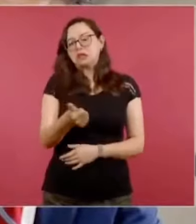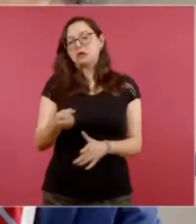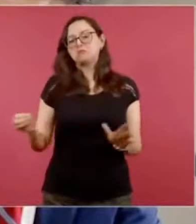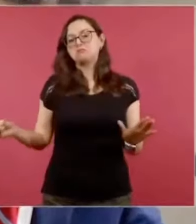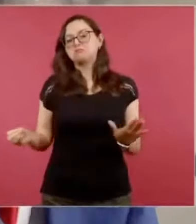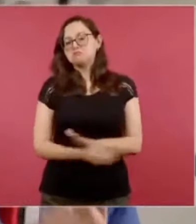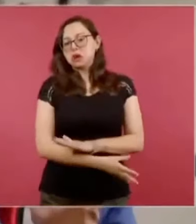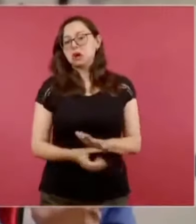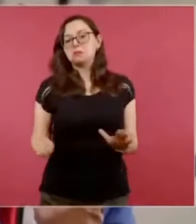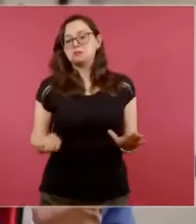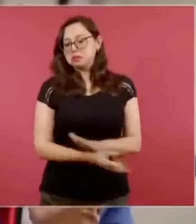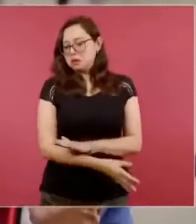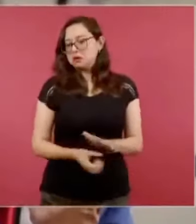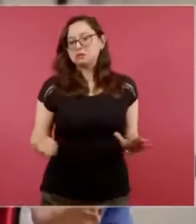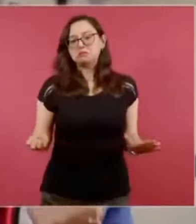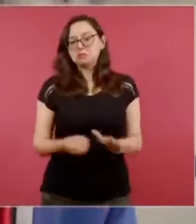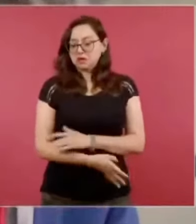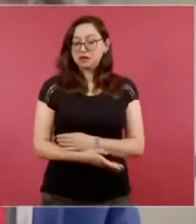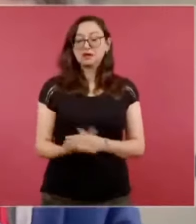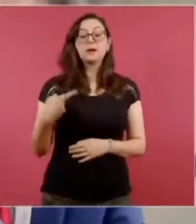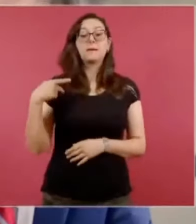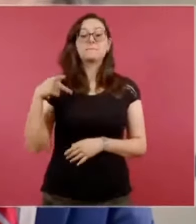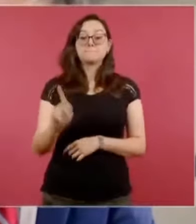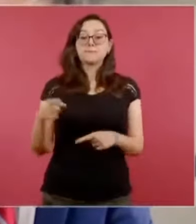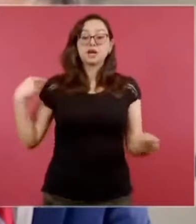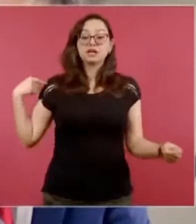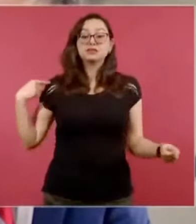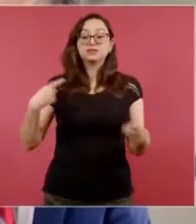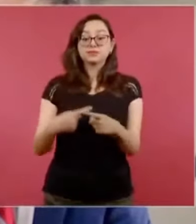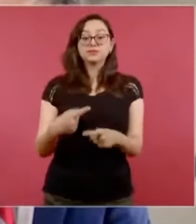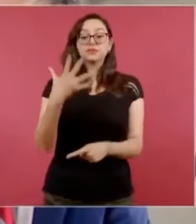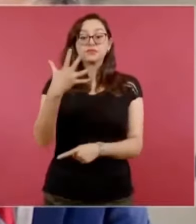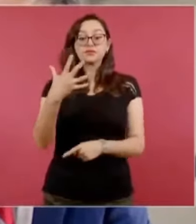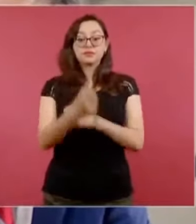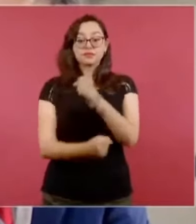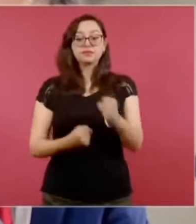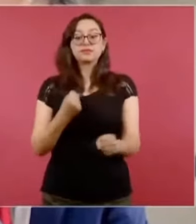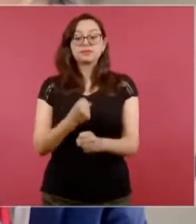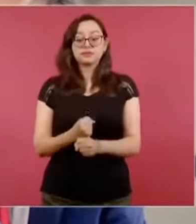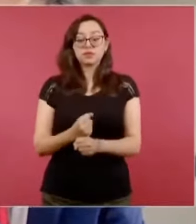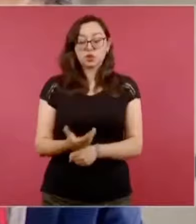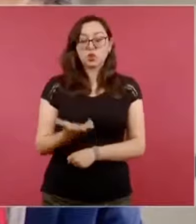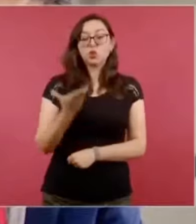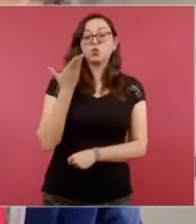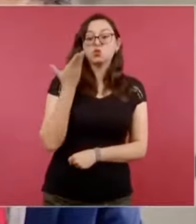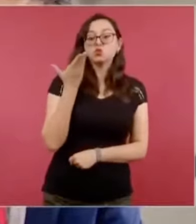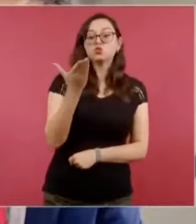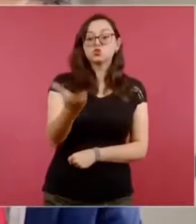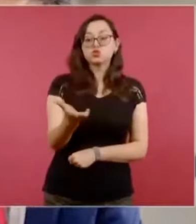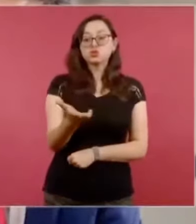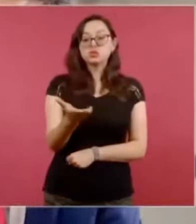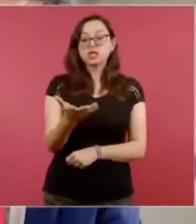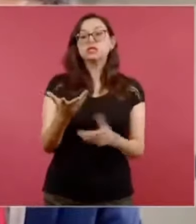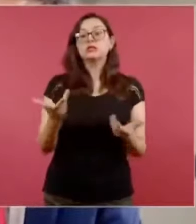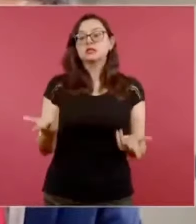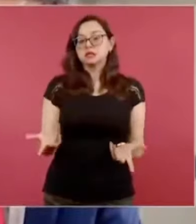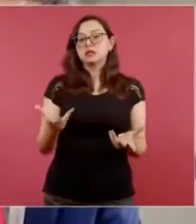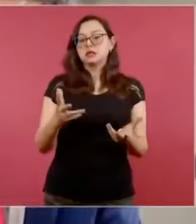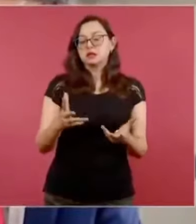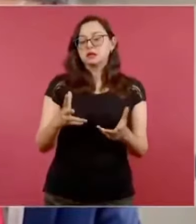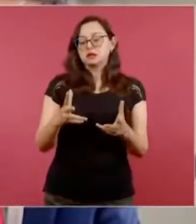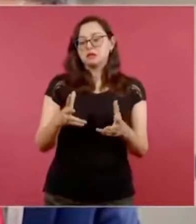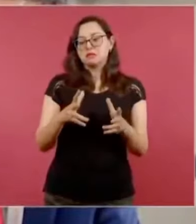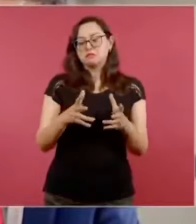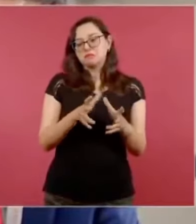A lo largo de estos cinco años precisamente usted se ha dedicado a colocar a su partido y aliados del lado de la transformación y a la